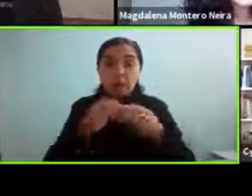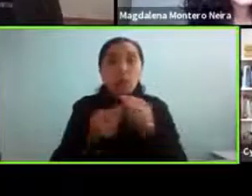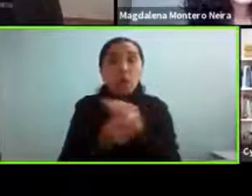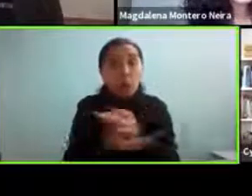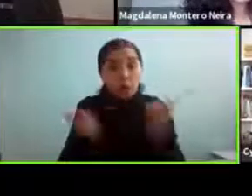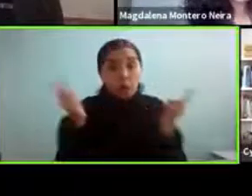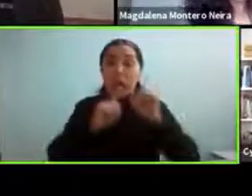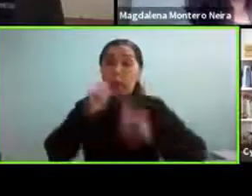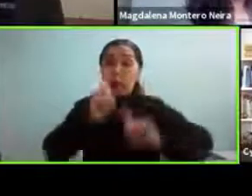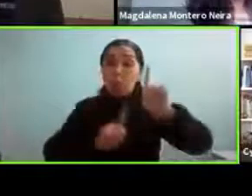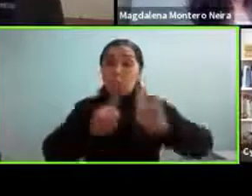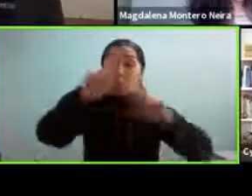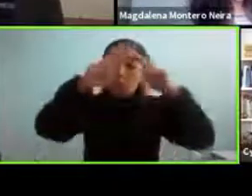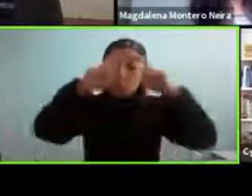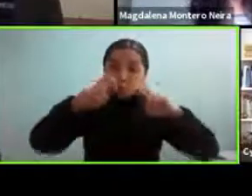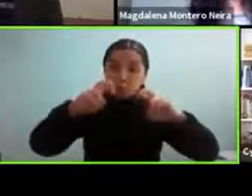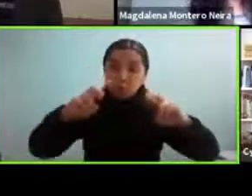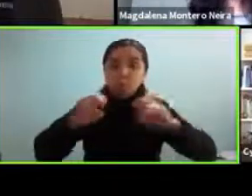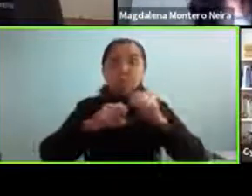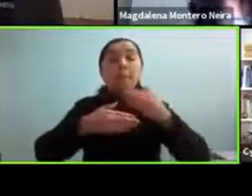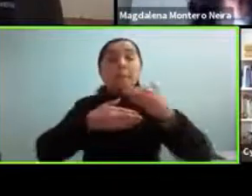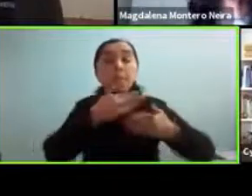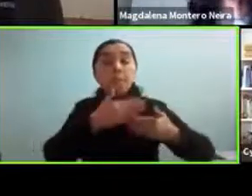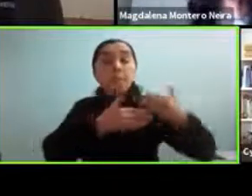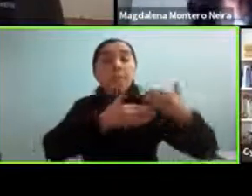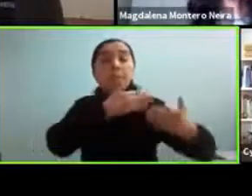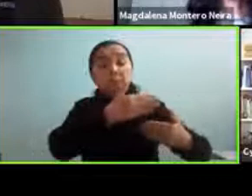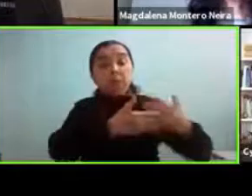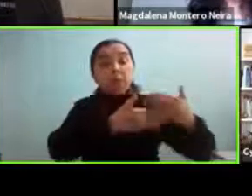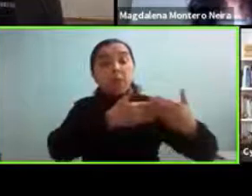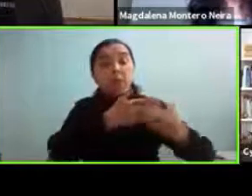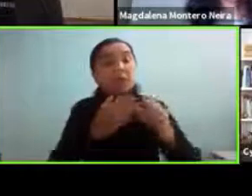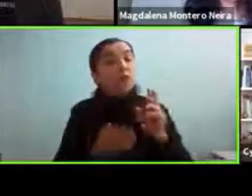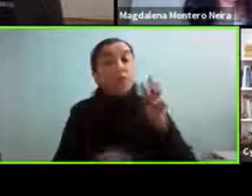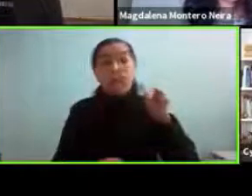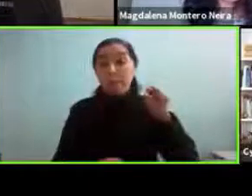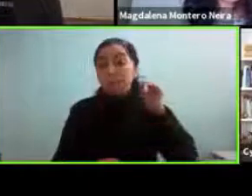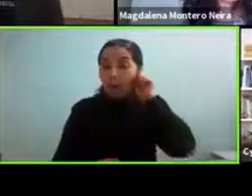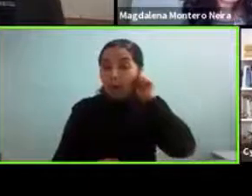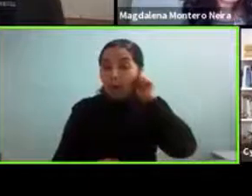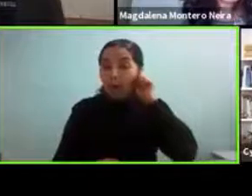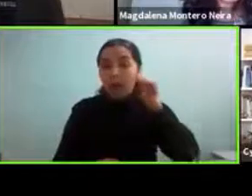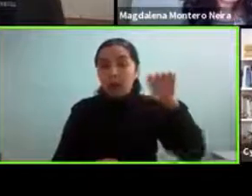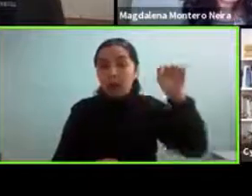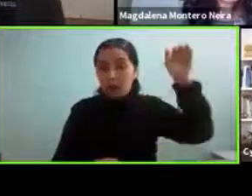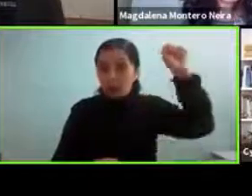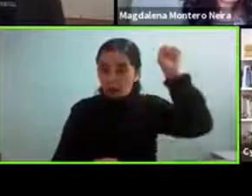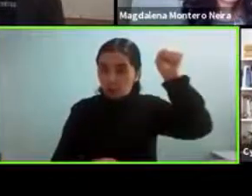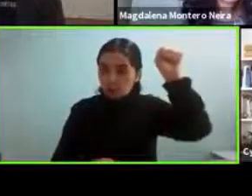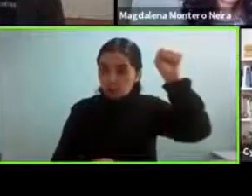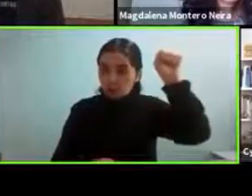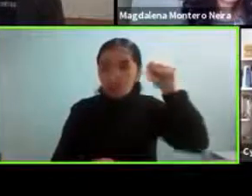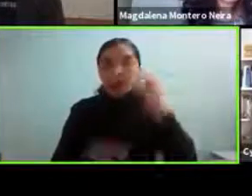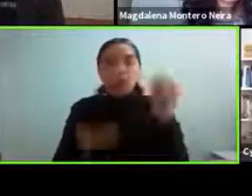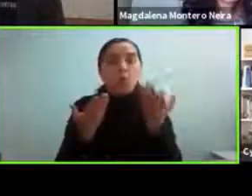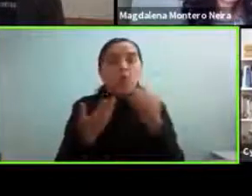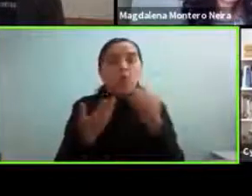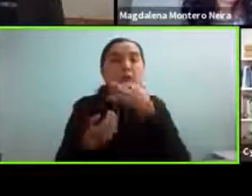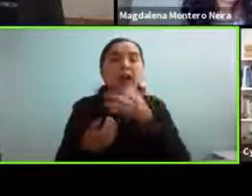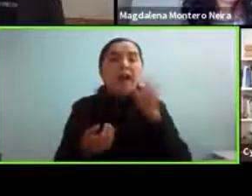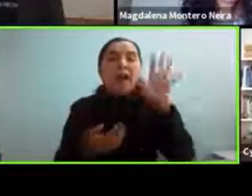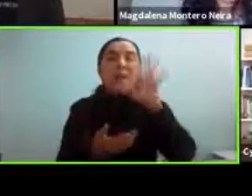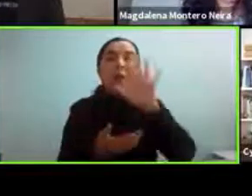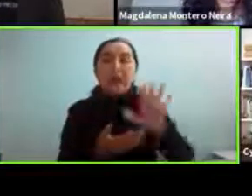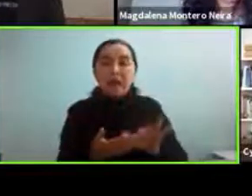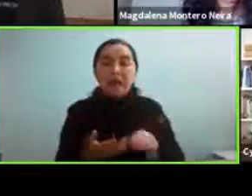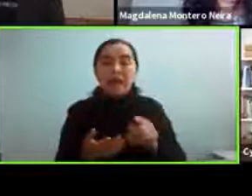investigaciones en relación a los procesos de maternidad para las mujeres autistas y cómo se dan a nivel cualitativo hay algunos estudios este